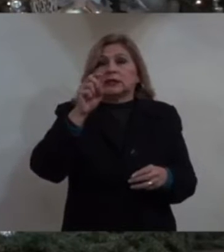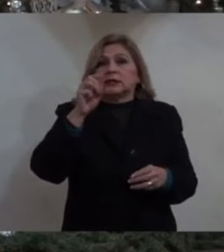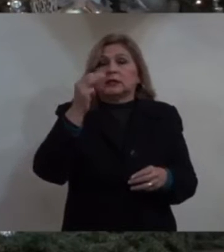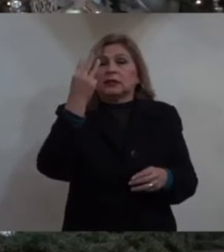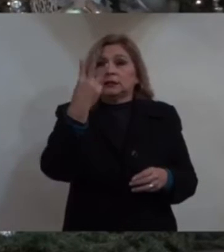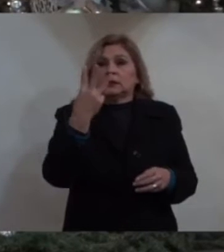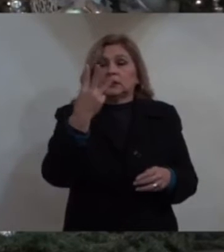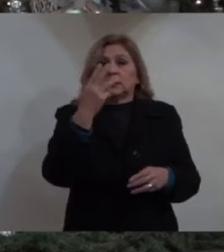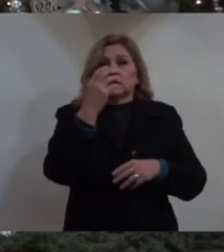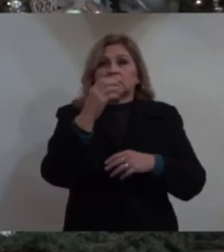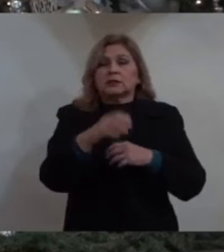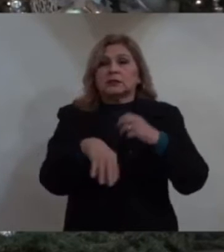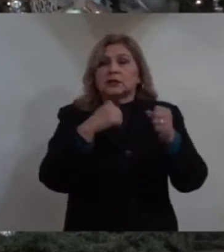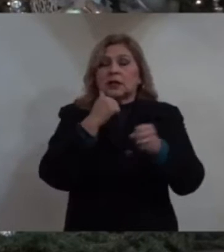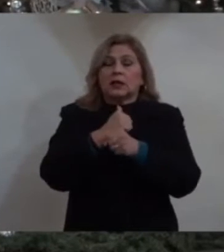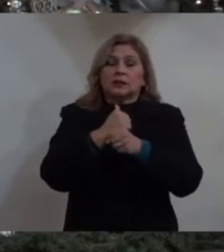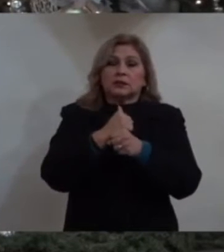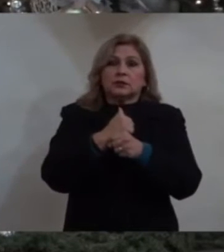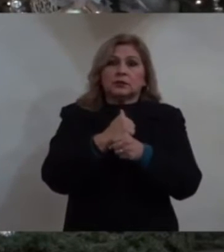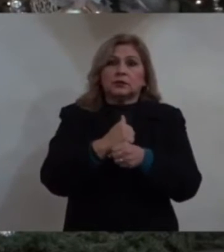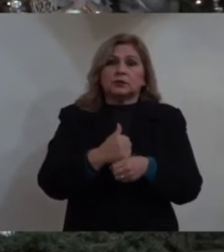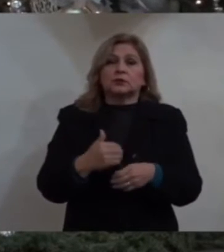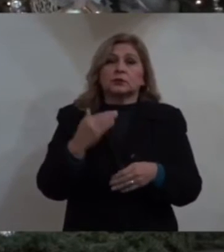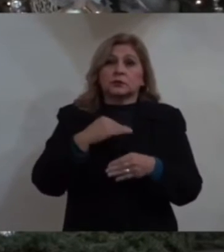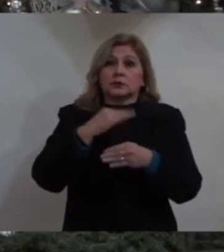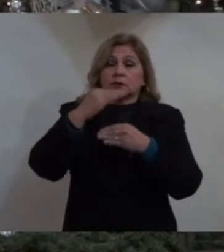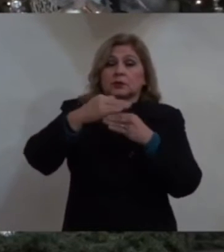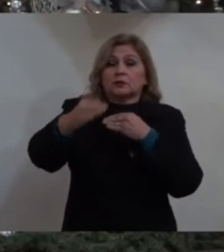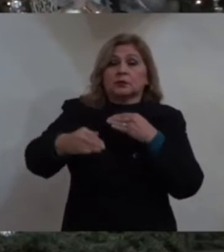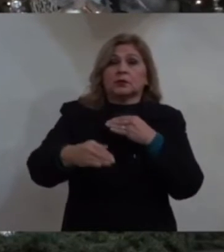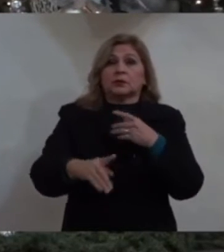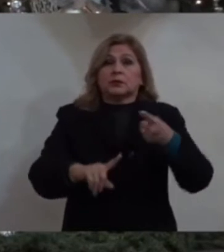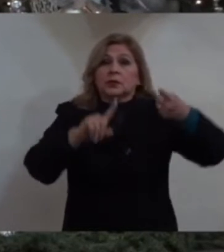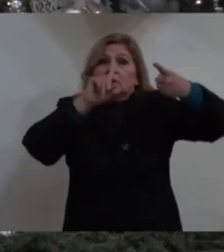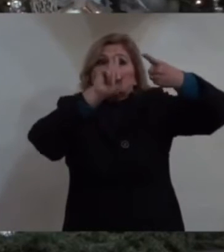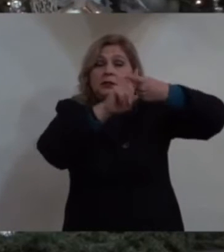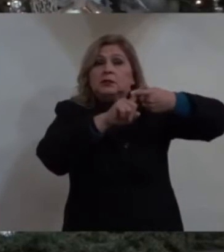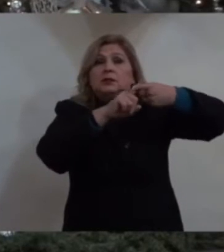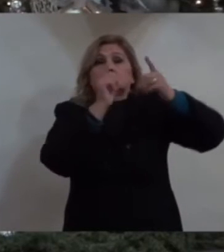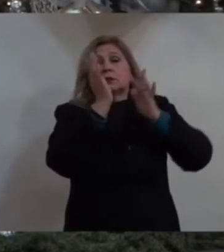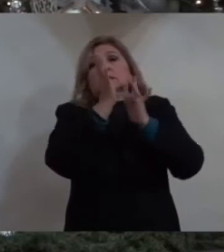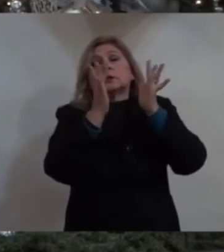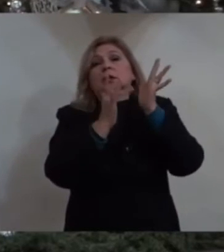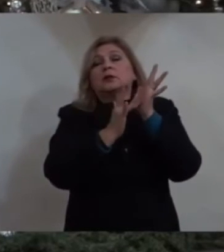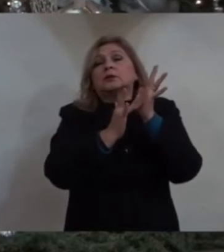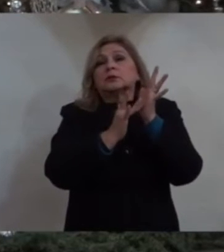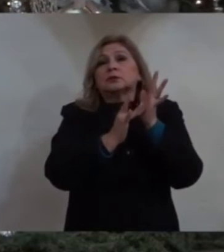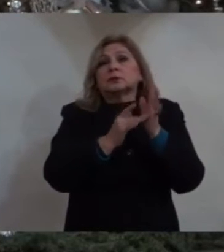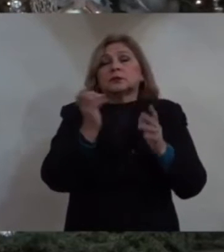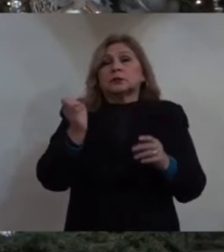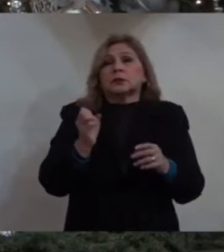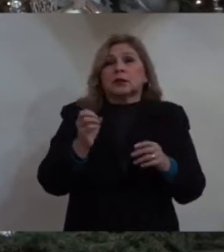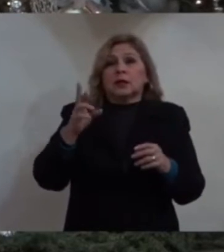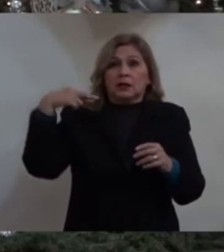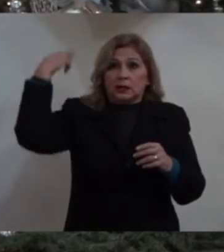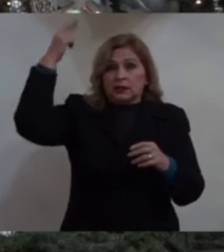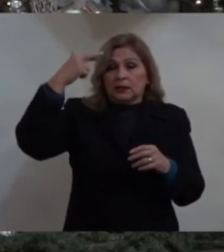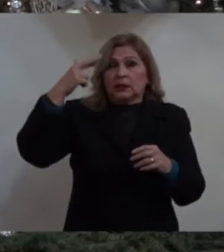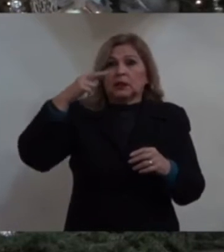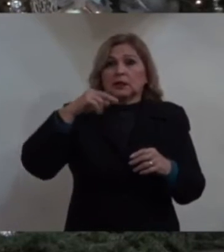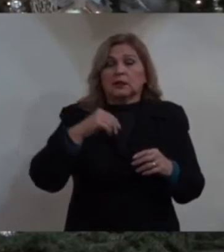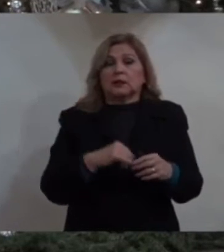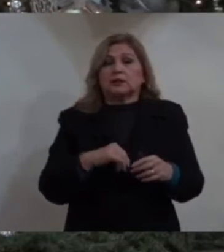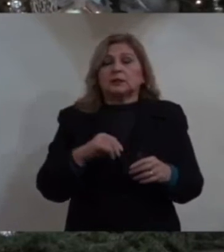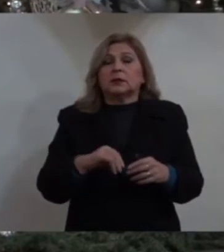proféticamente, que Cristo en la cruz sería el rey de Israel. Pero también,